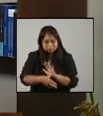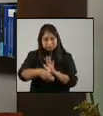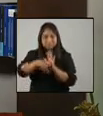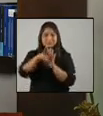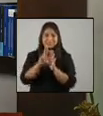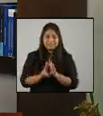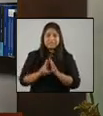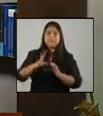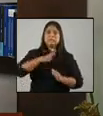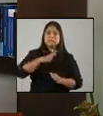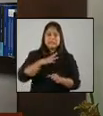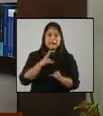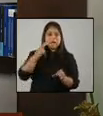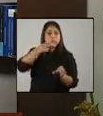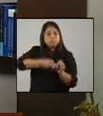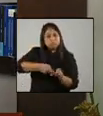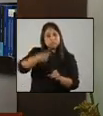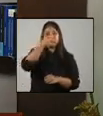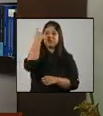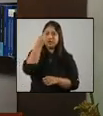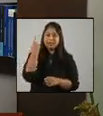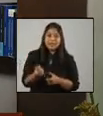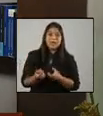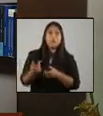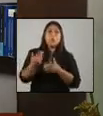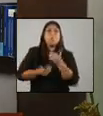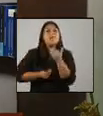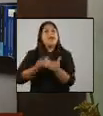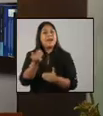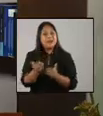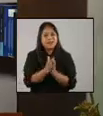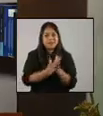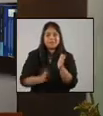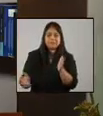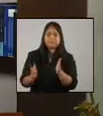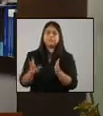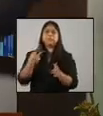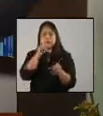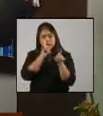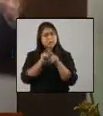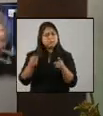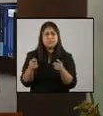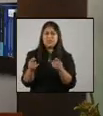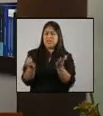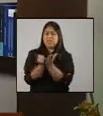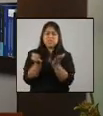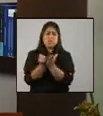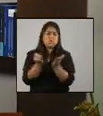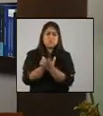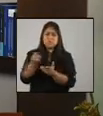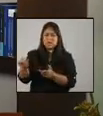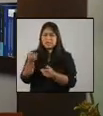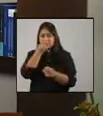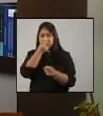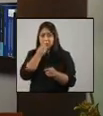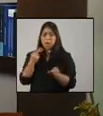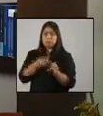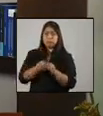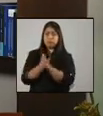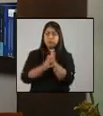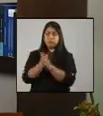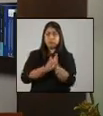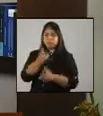plazas de trabajo, recuperar nuestros planes, debemos recuperar las instituciones cooptadas por mafias heredadas, debemos